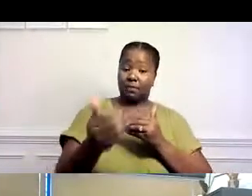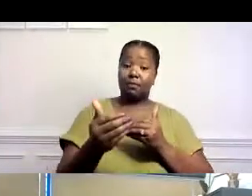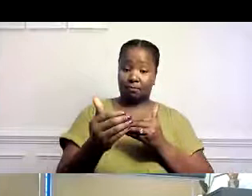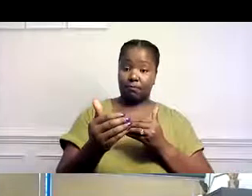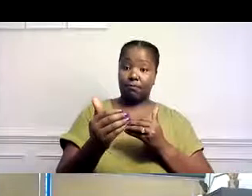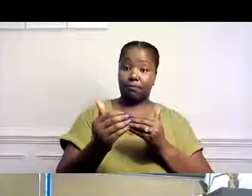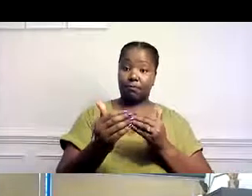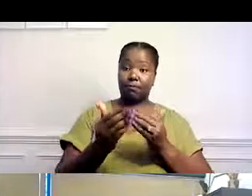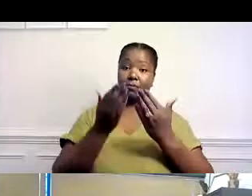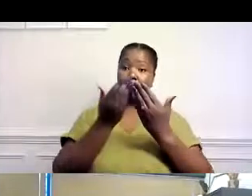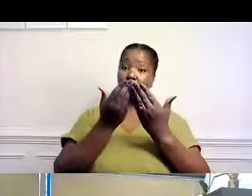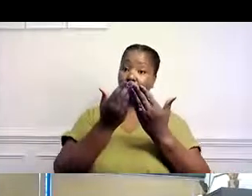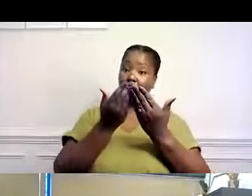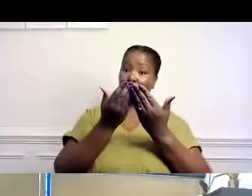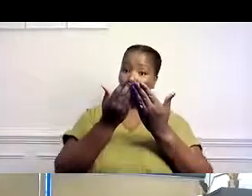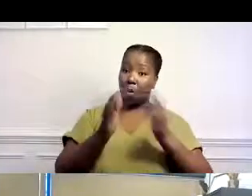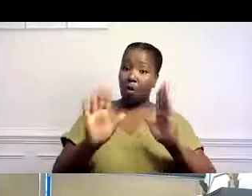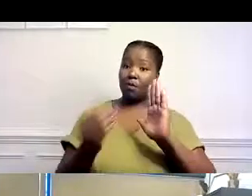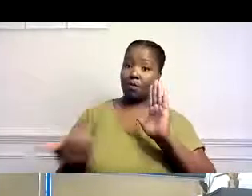por favor.